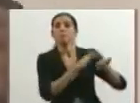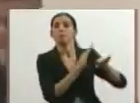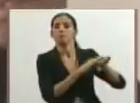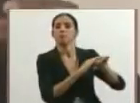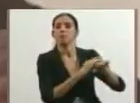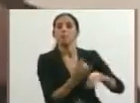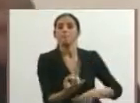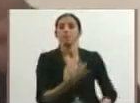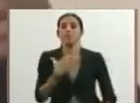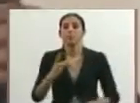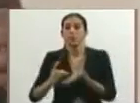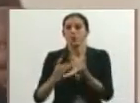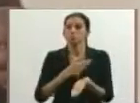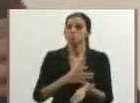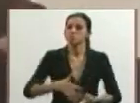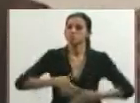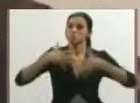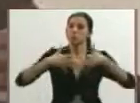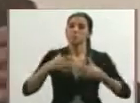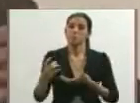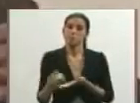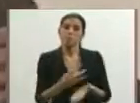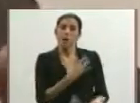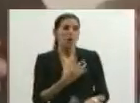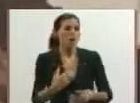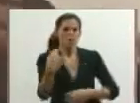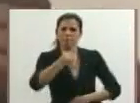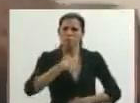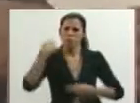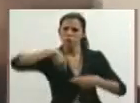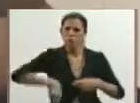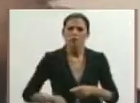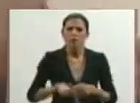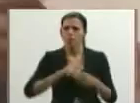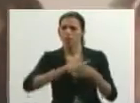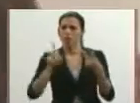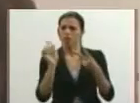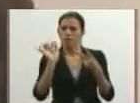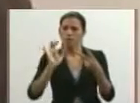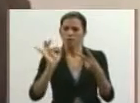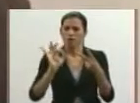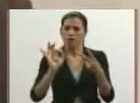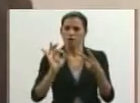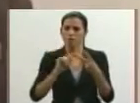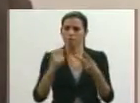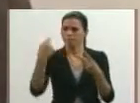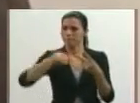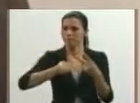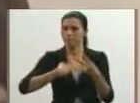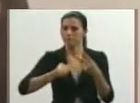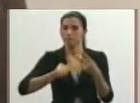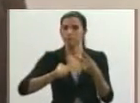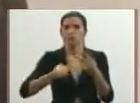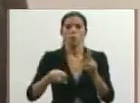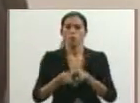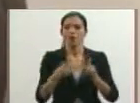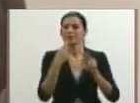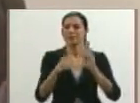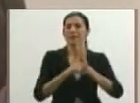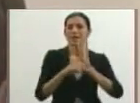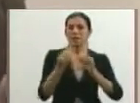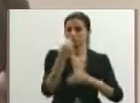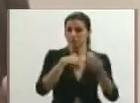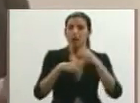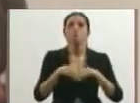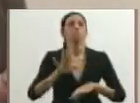Pero de la rabia, porque lo despiden, porque no le pueden pagar el salario mínimo, no le pueden pagar, en este caso, la ley de alimentación, entonces dice, pero